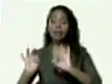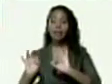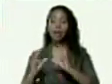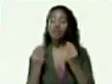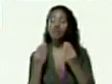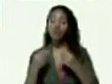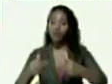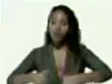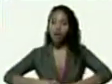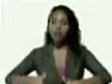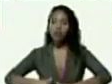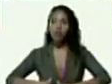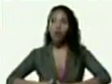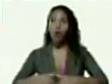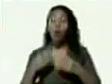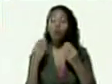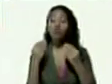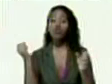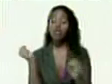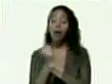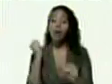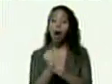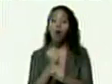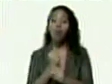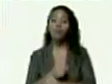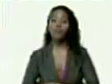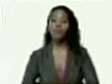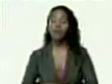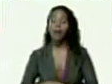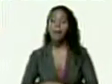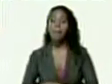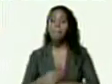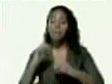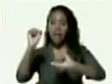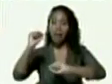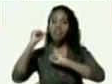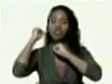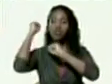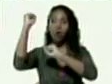esfuerzo con mucho trabajo para que la victoria